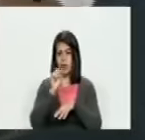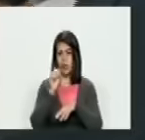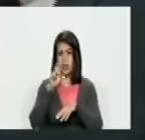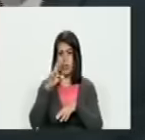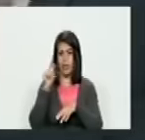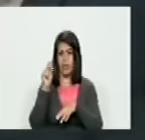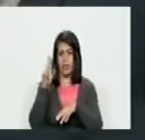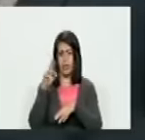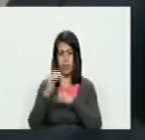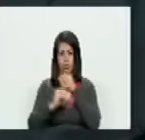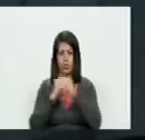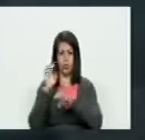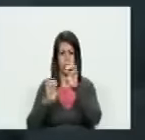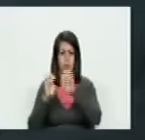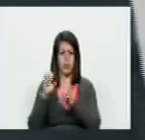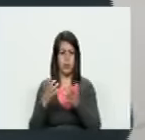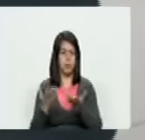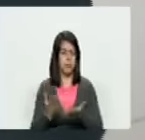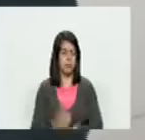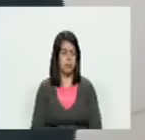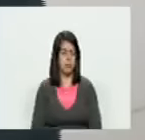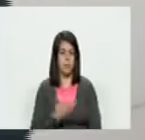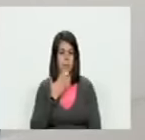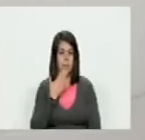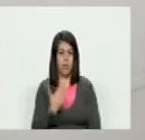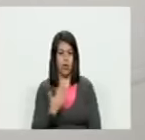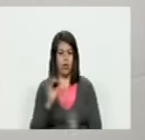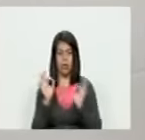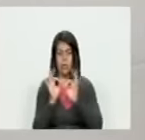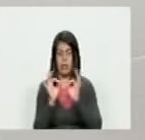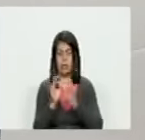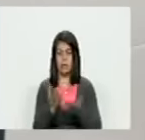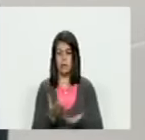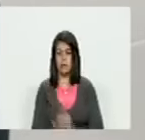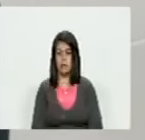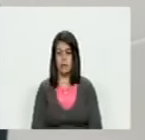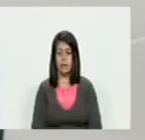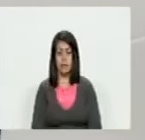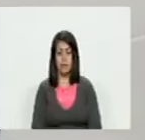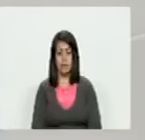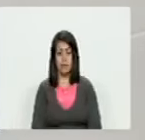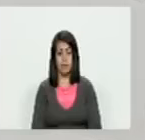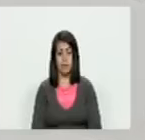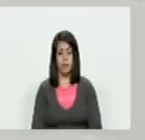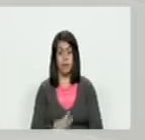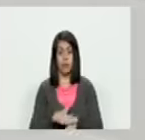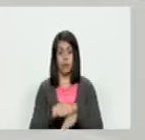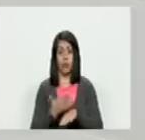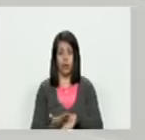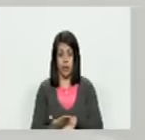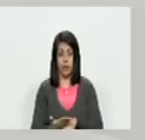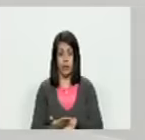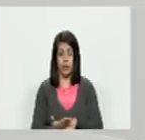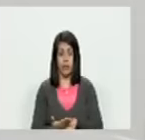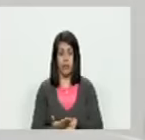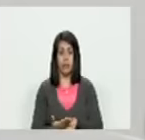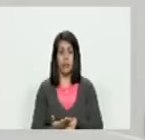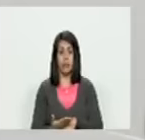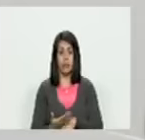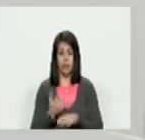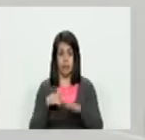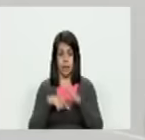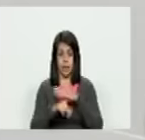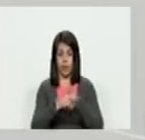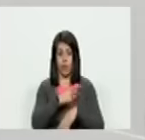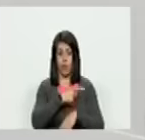no hizo un peritaje? ¿por qué no solicitó un peritaje? porque estaba dentro de la